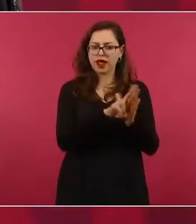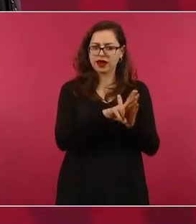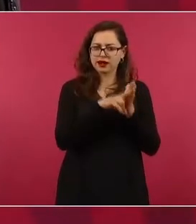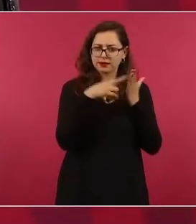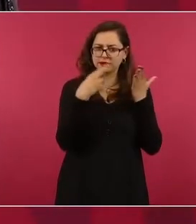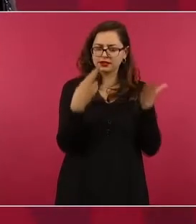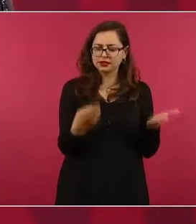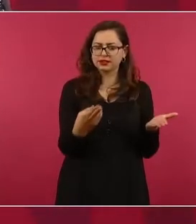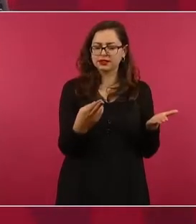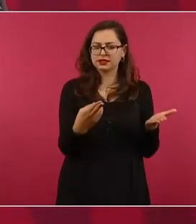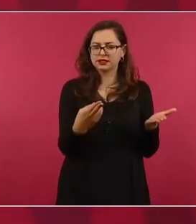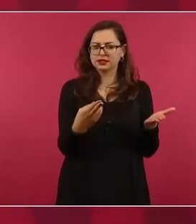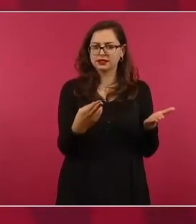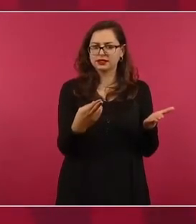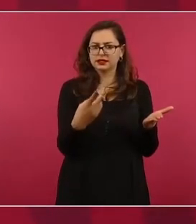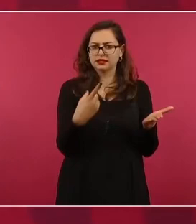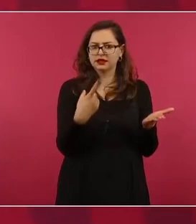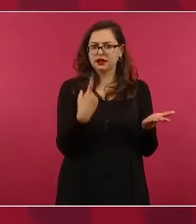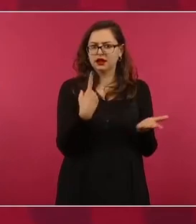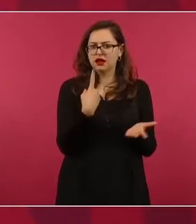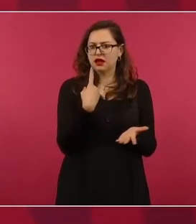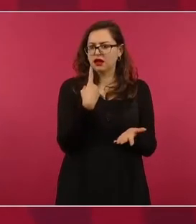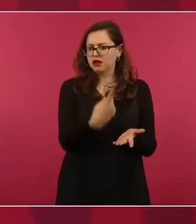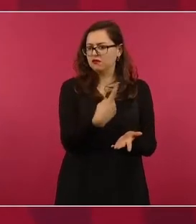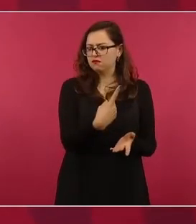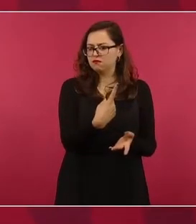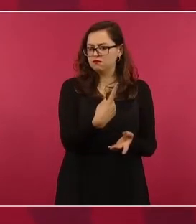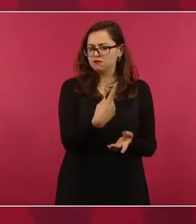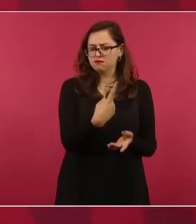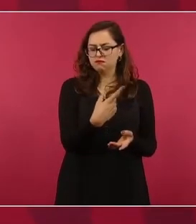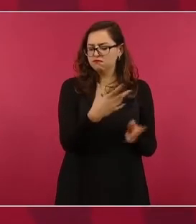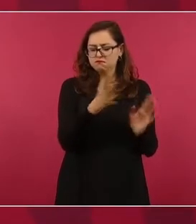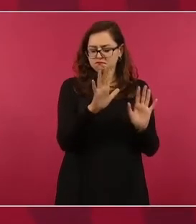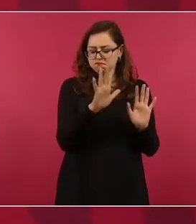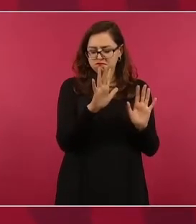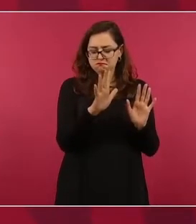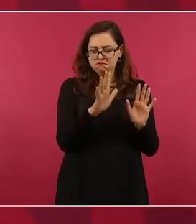una página,